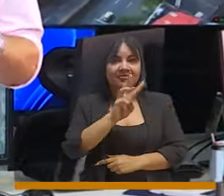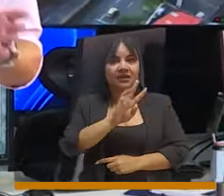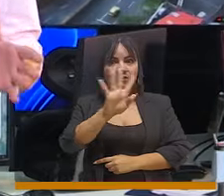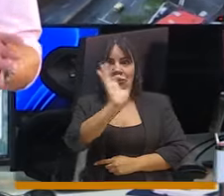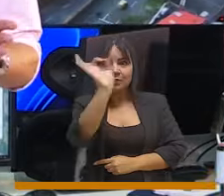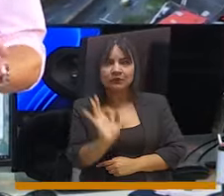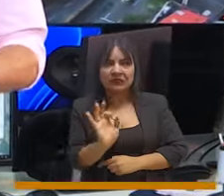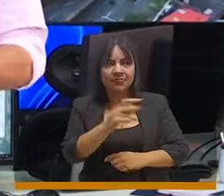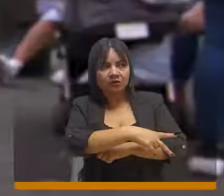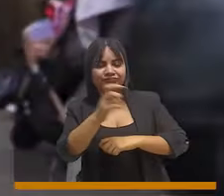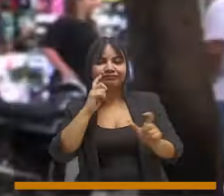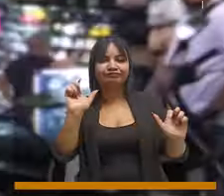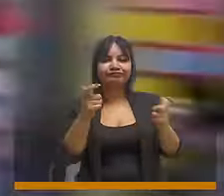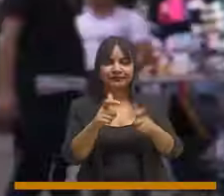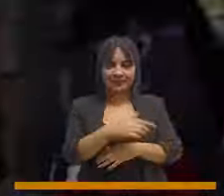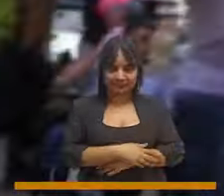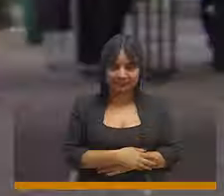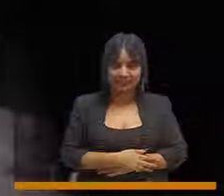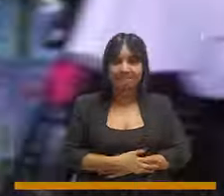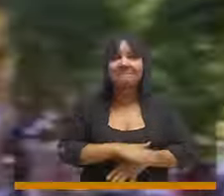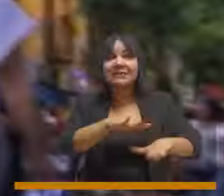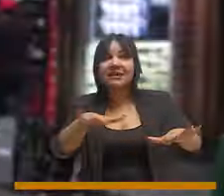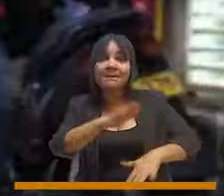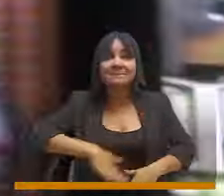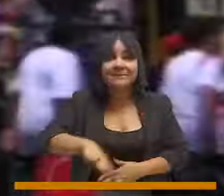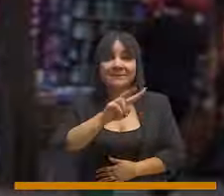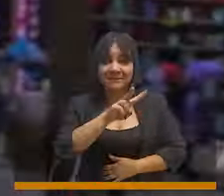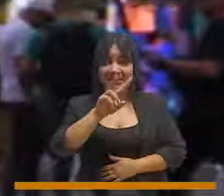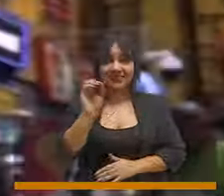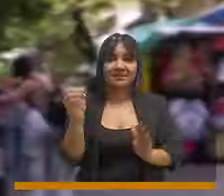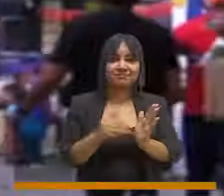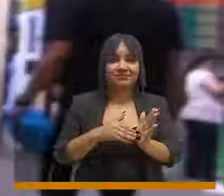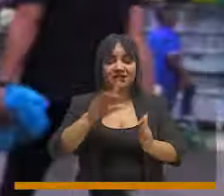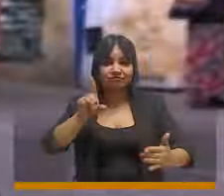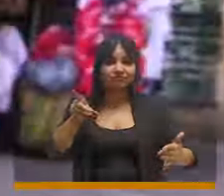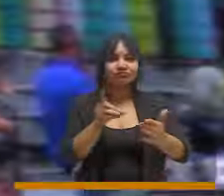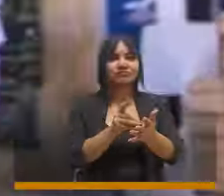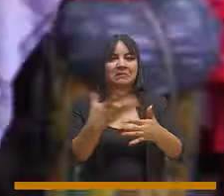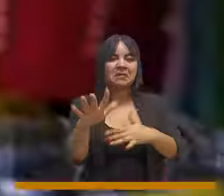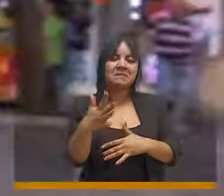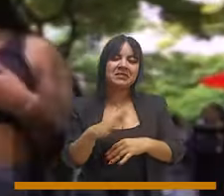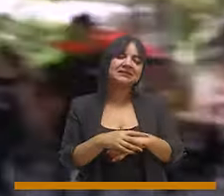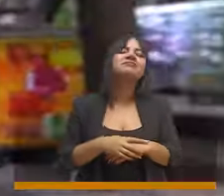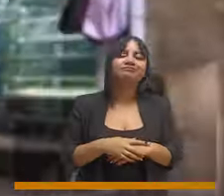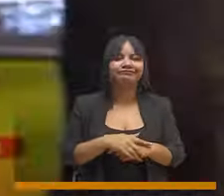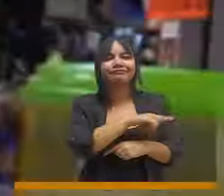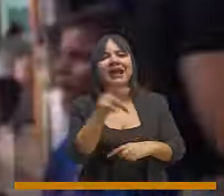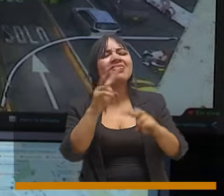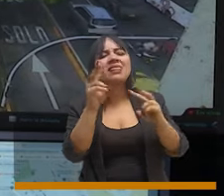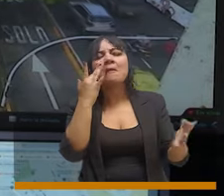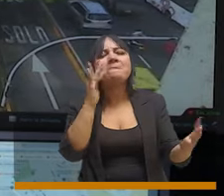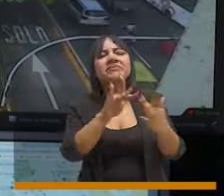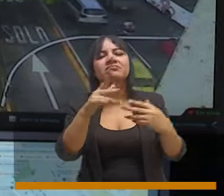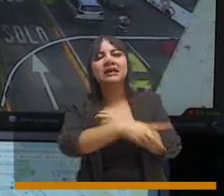34%. La Medellín tiene cerca de 20 mil denuncias por hurto al año, de las cuales la mitad aproximadamente son